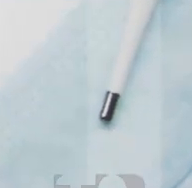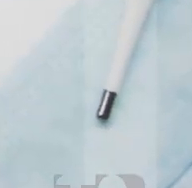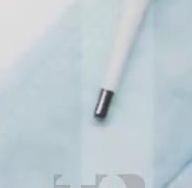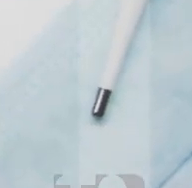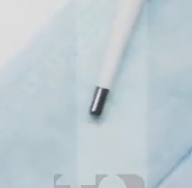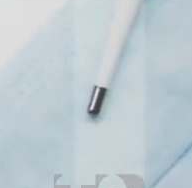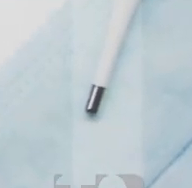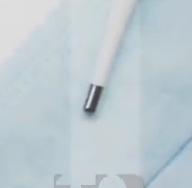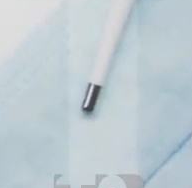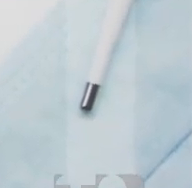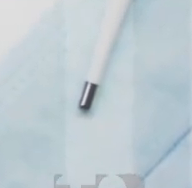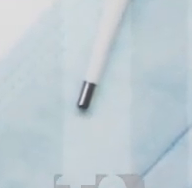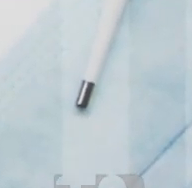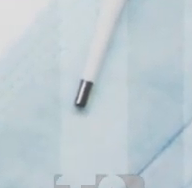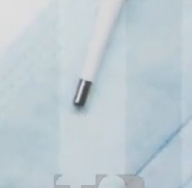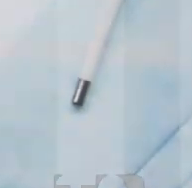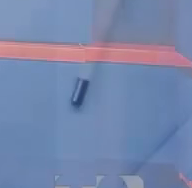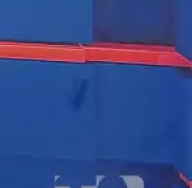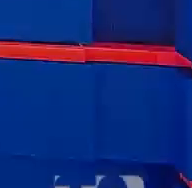por tu salud.